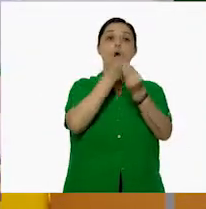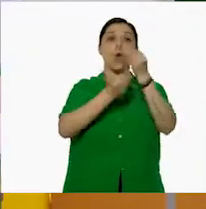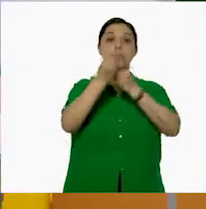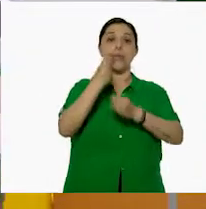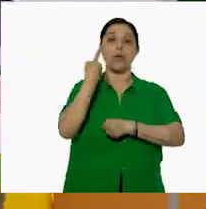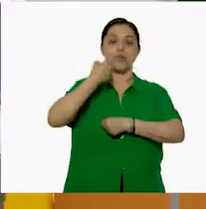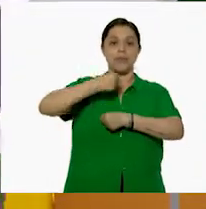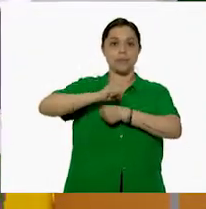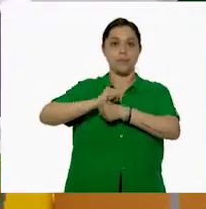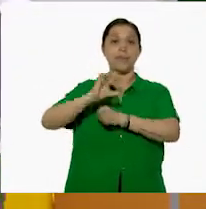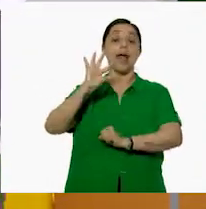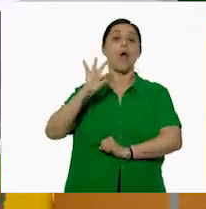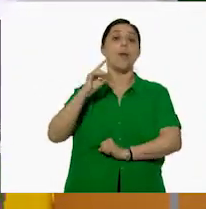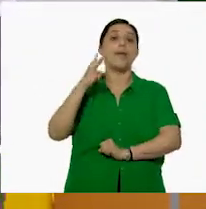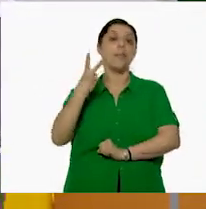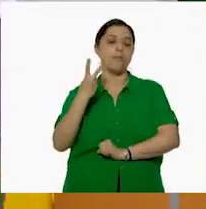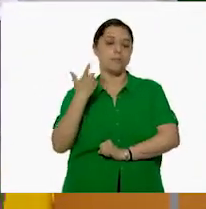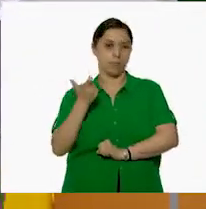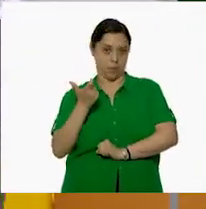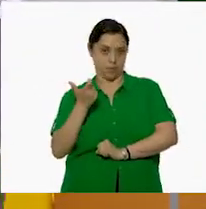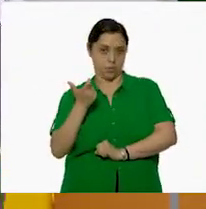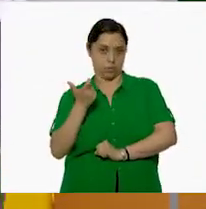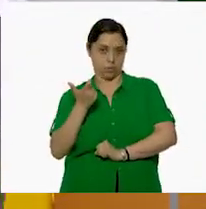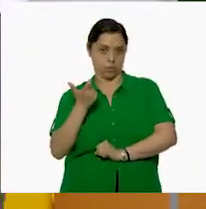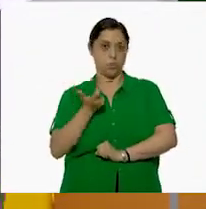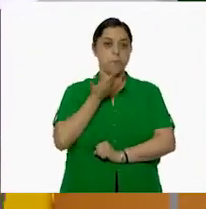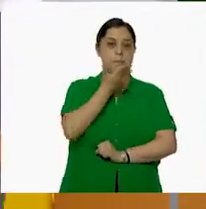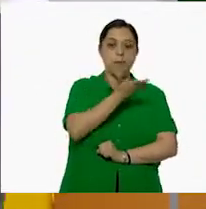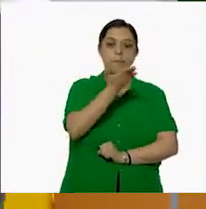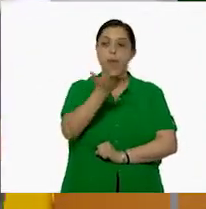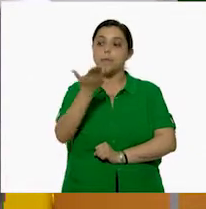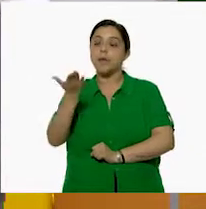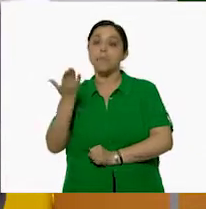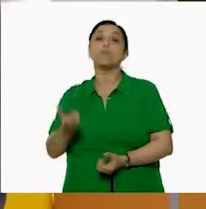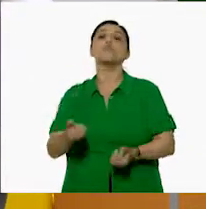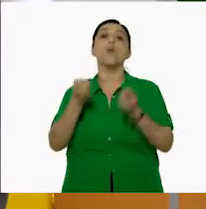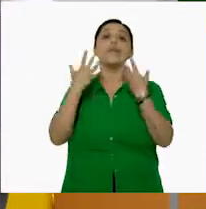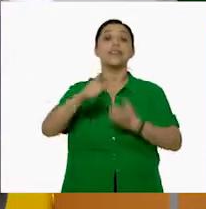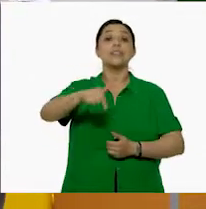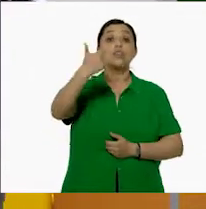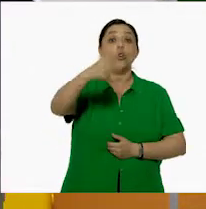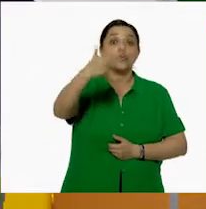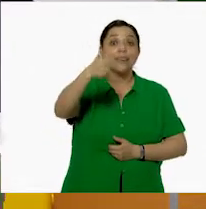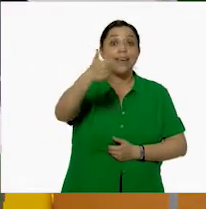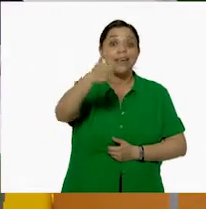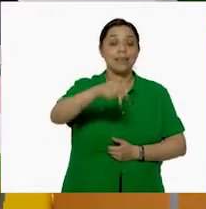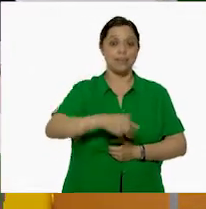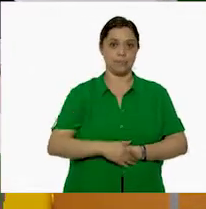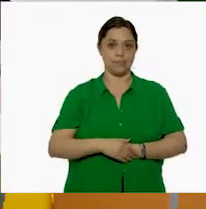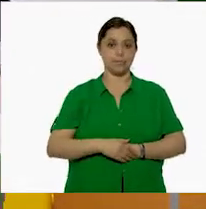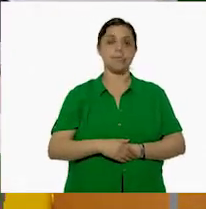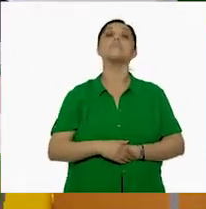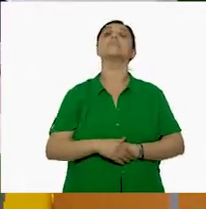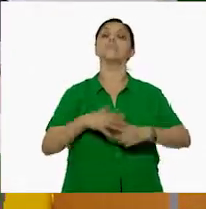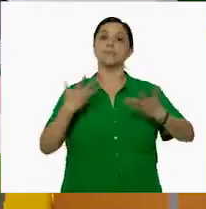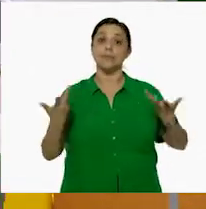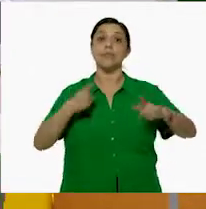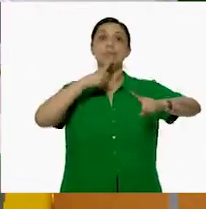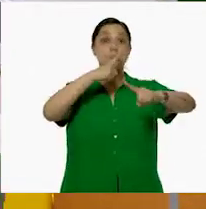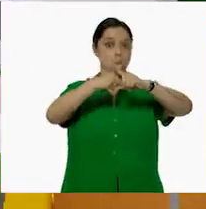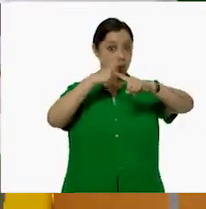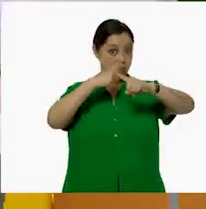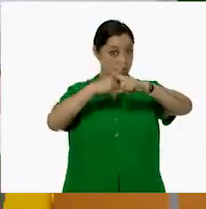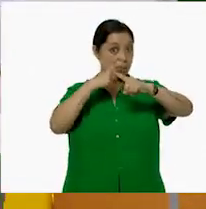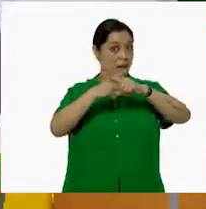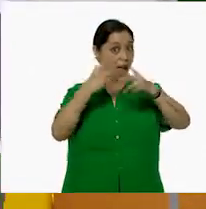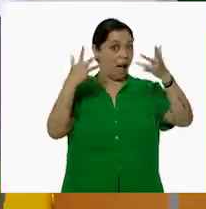semana fue de $42 pesos. Y solicitaron, ¿cuántas comidas? 12. Tenemos que realizar una multiplicación bastante